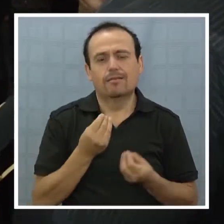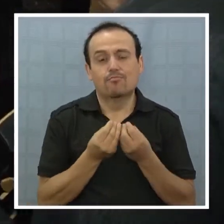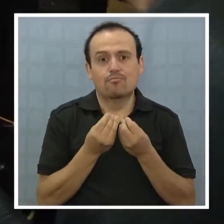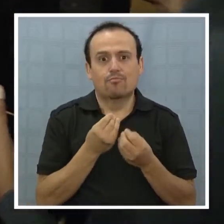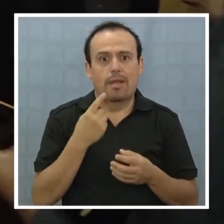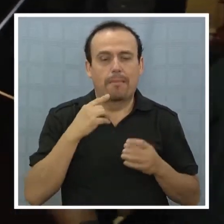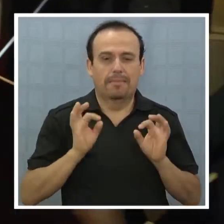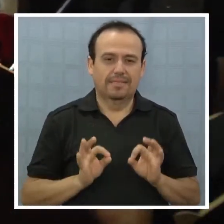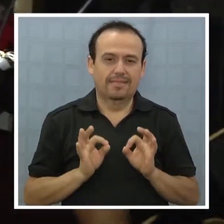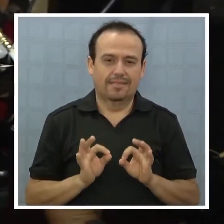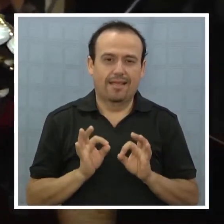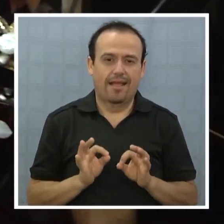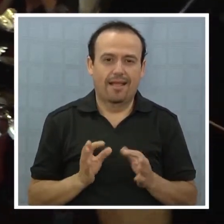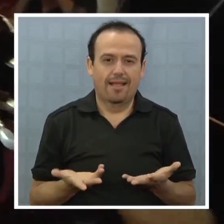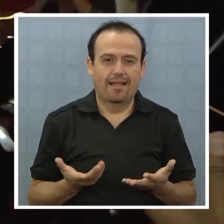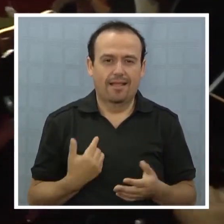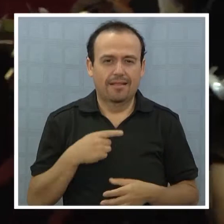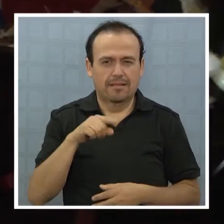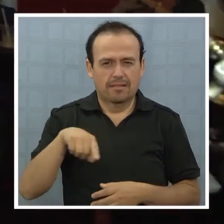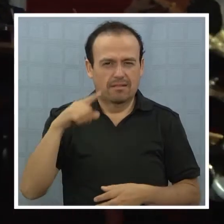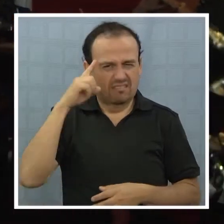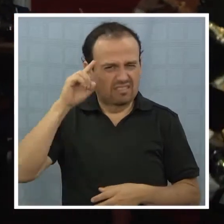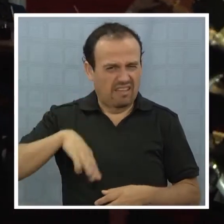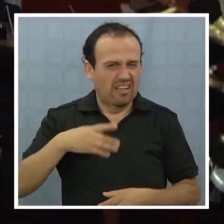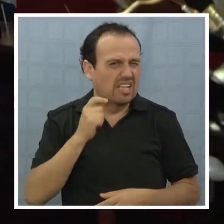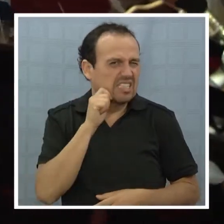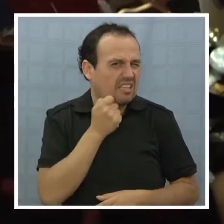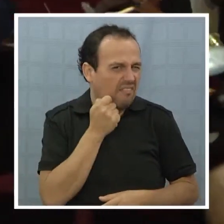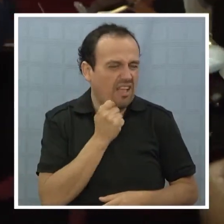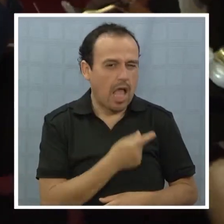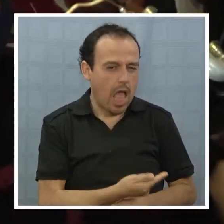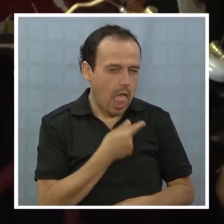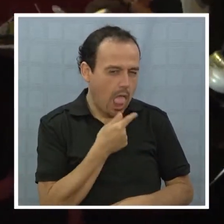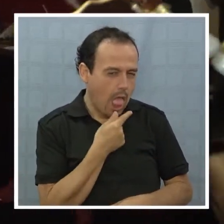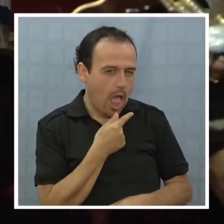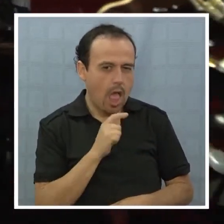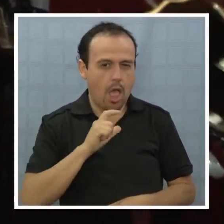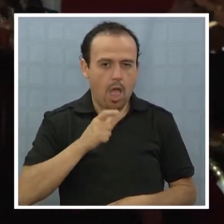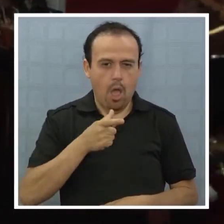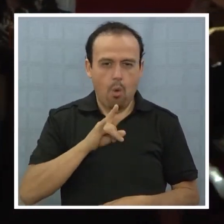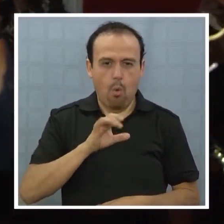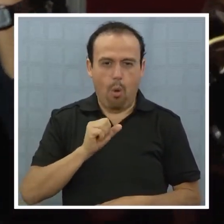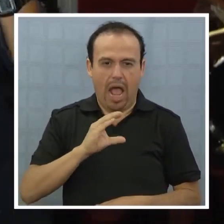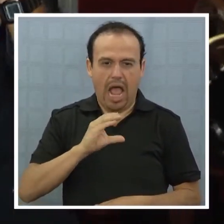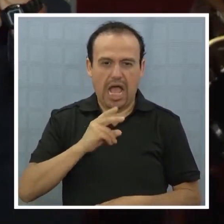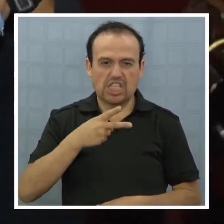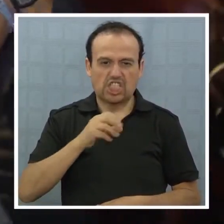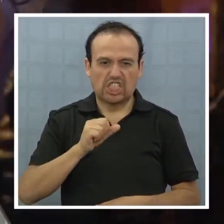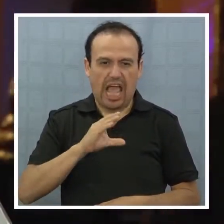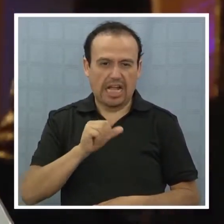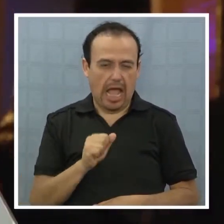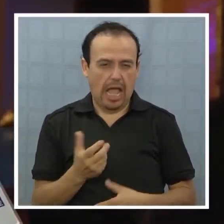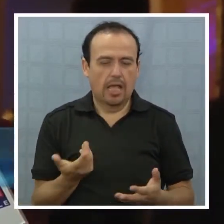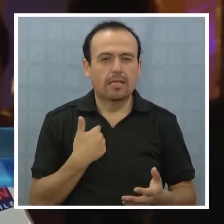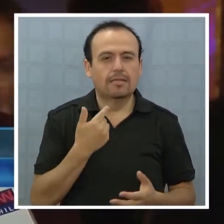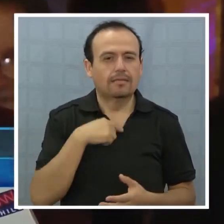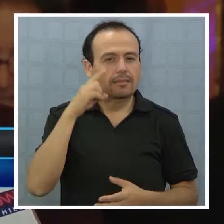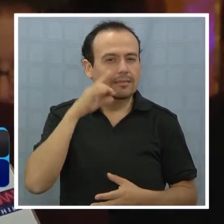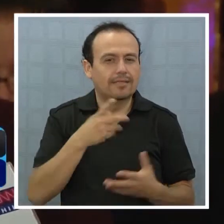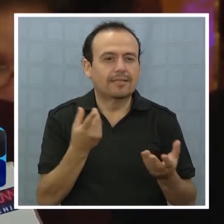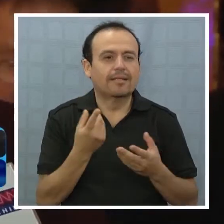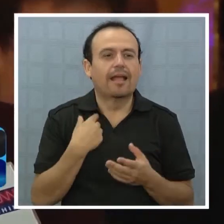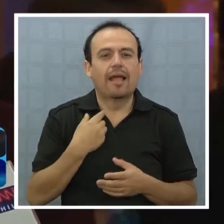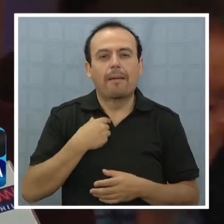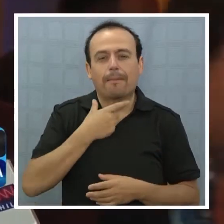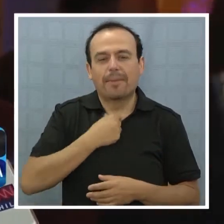Nadie sabe lo que es ser huachaca, pero igual desordena un poco la cabeza de la gente, y eso es lo que queremos. Eso es lo que